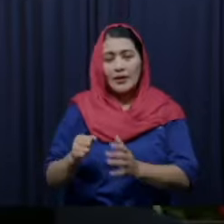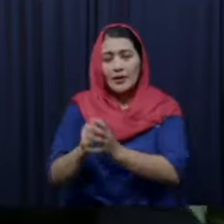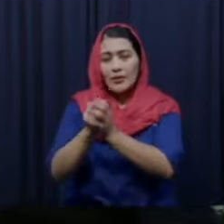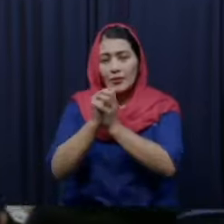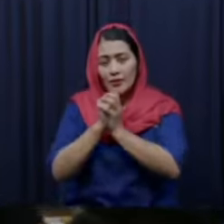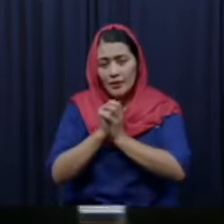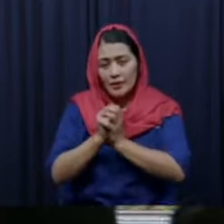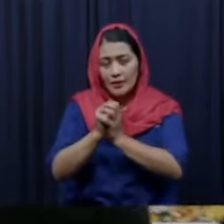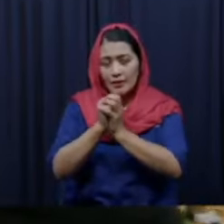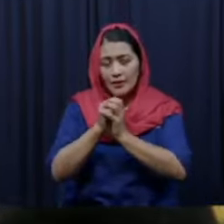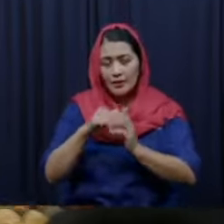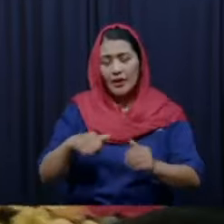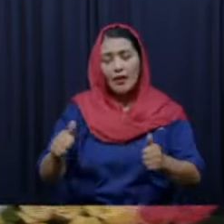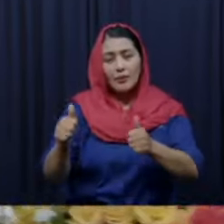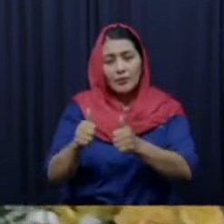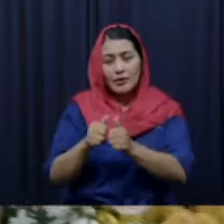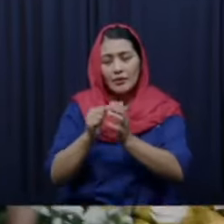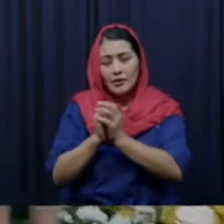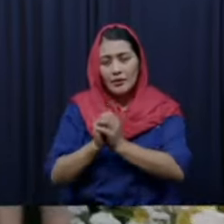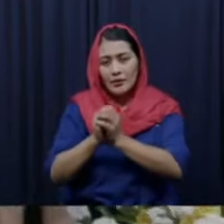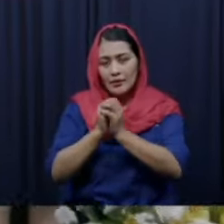necesidades que han sido presentadas